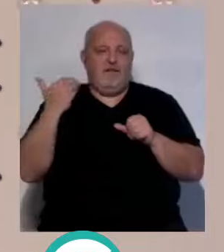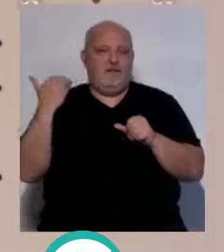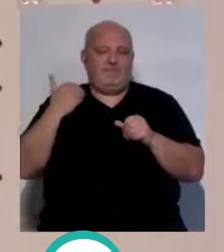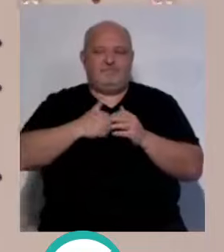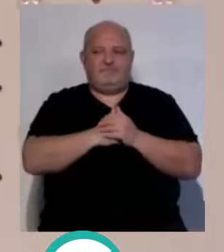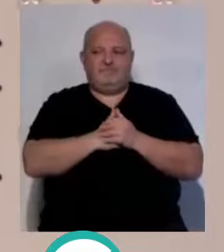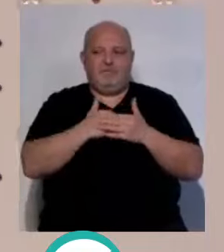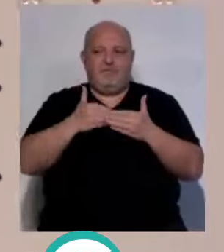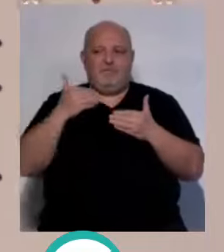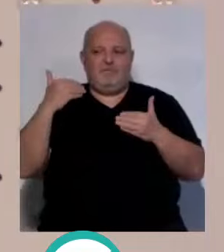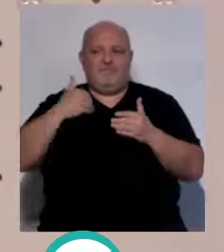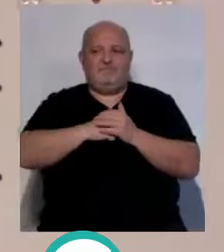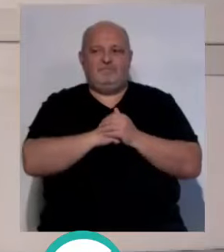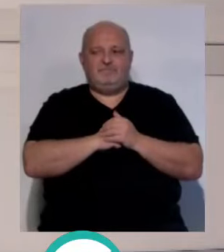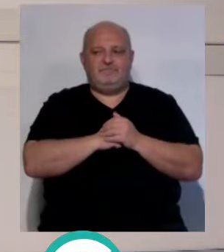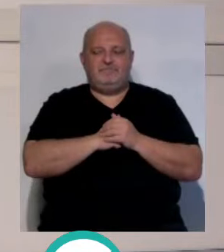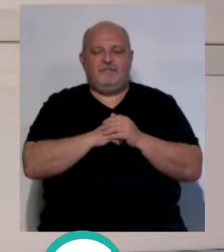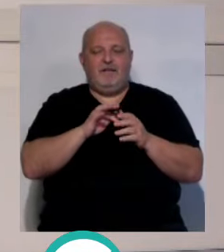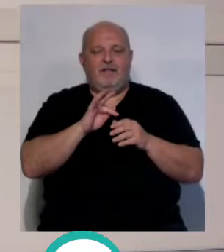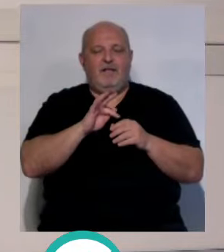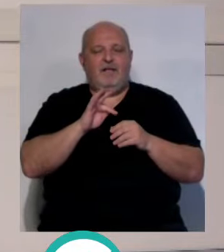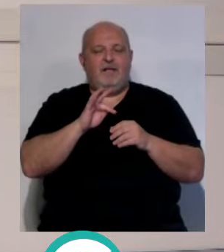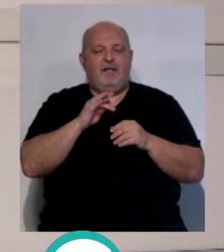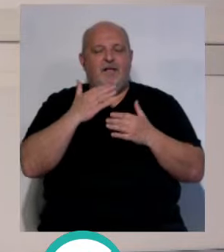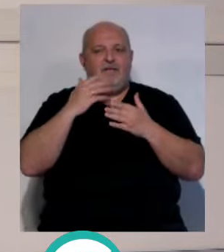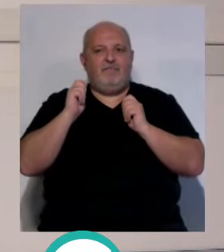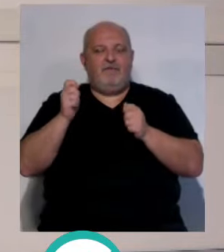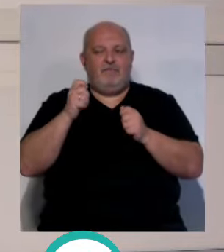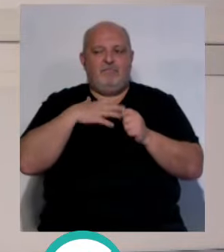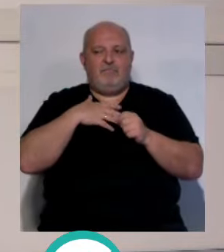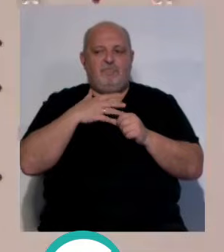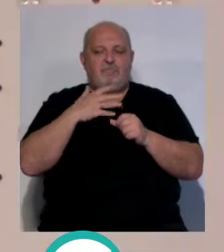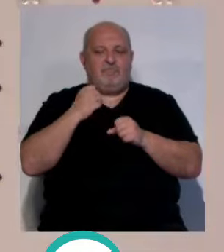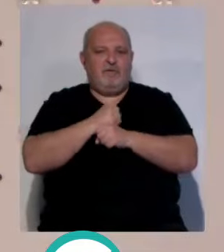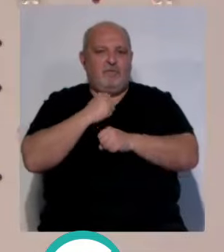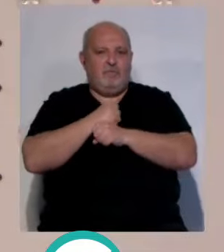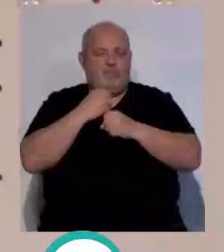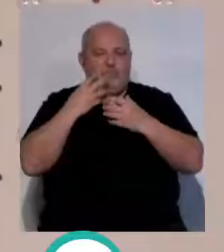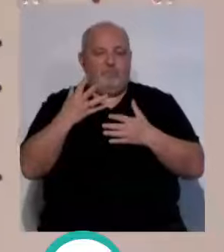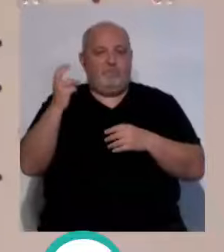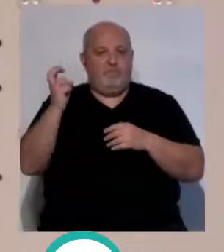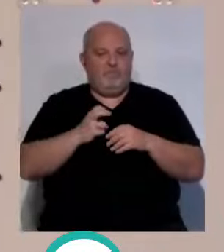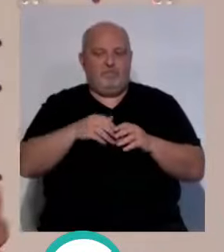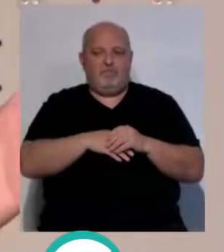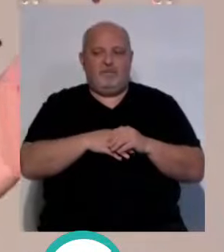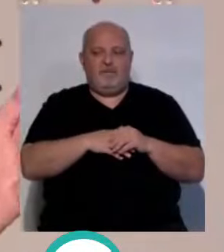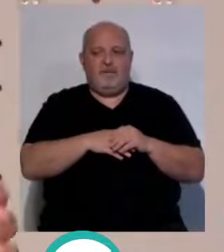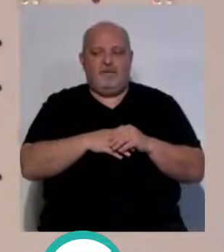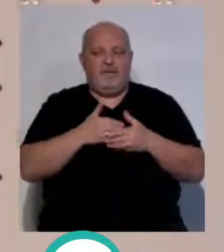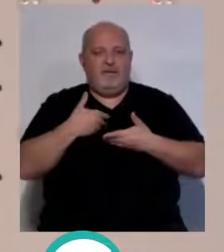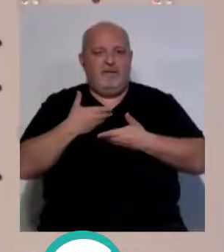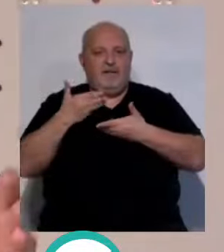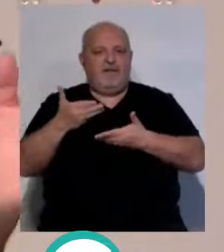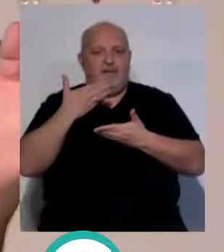a decir que ha pasado mucho tiempo. David Almorza, felicidades por ese trabajo. Muchas gracias. gracias por venir. No, hombre, gracias por